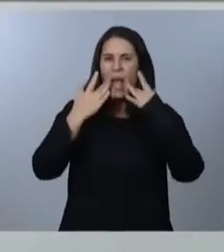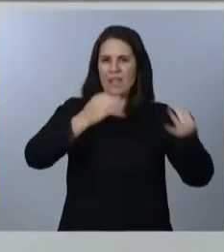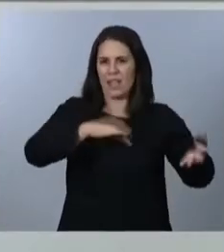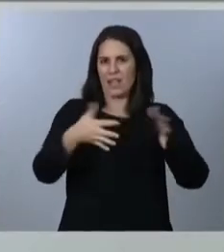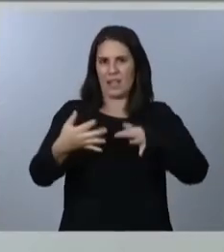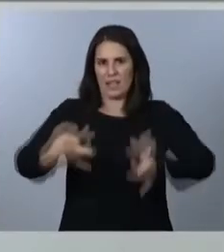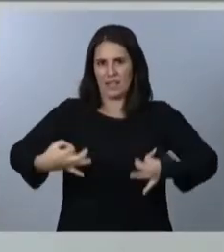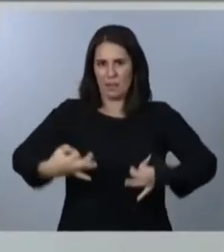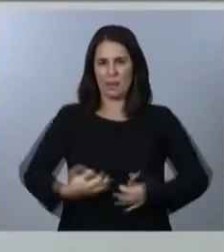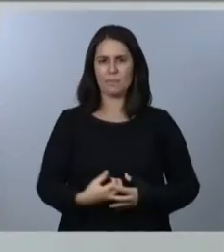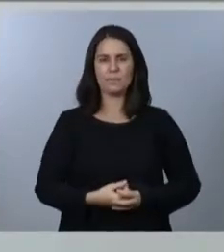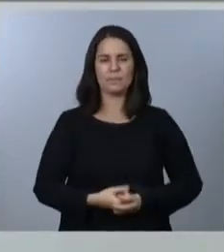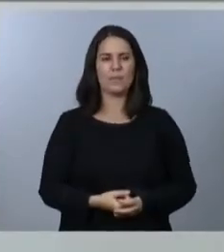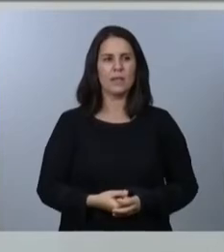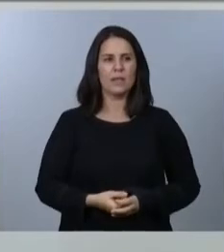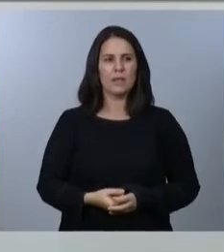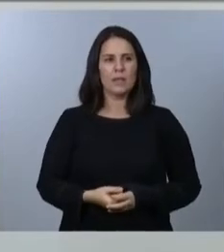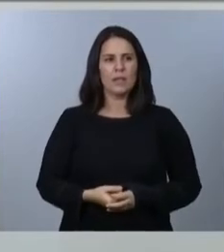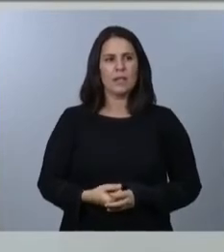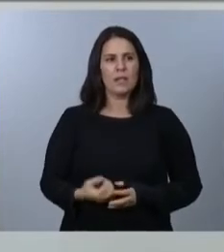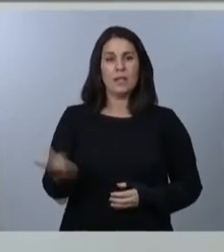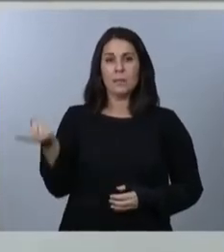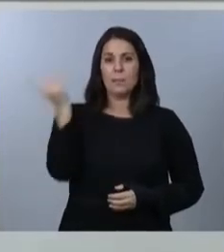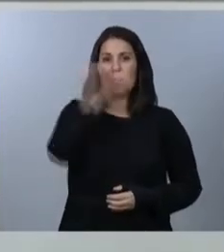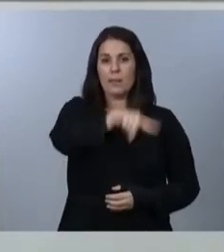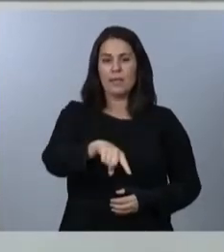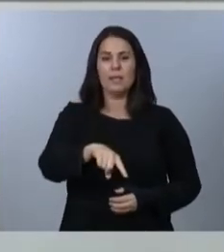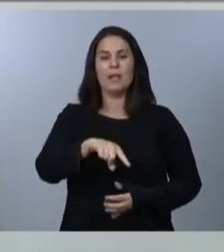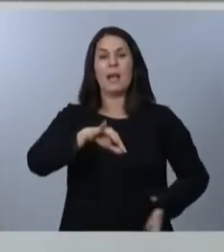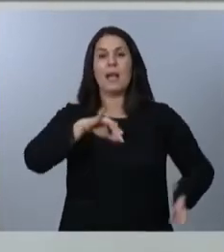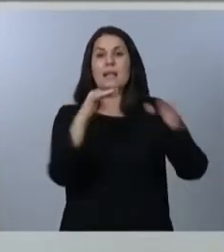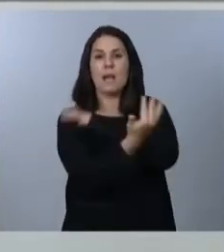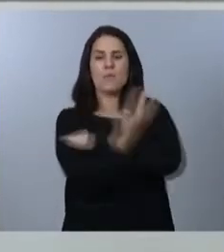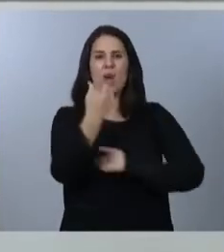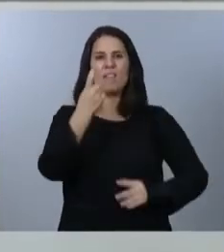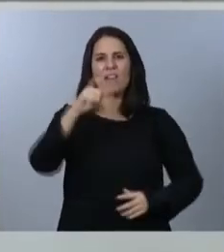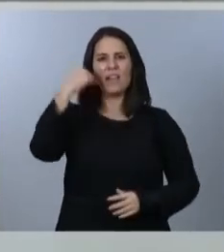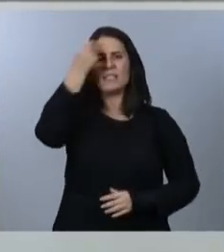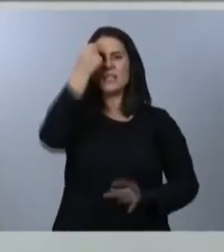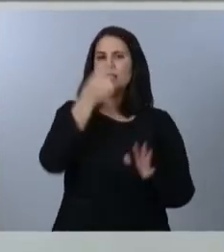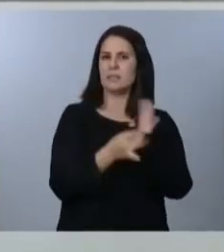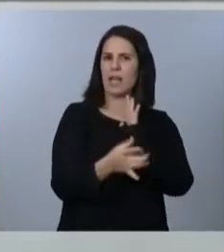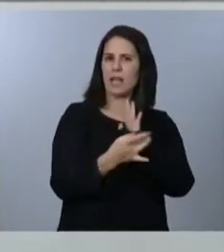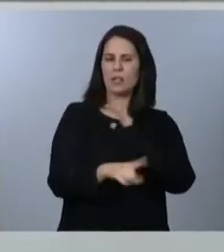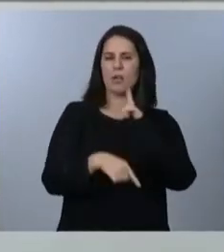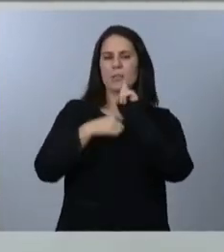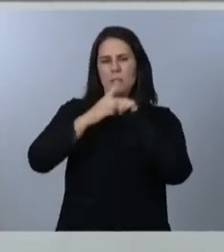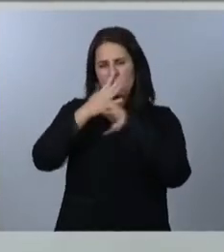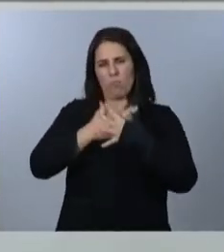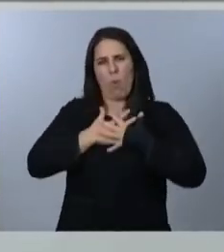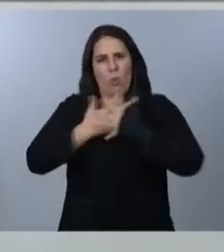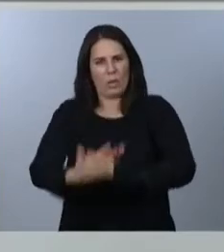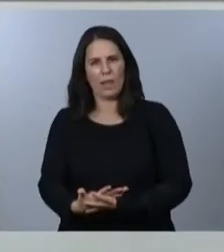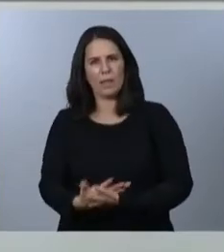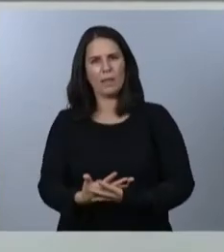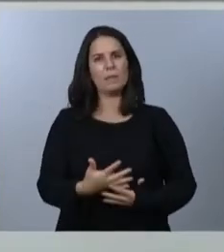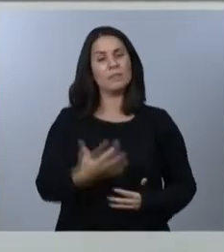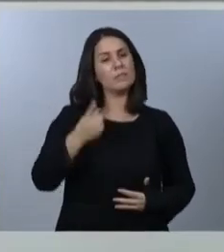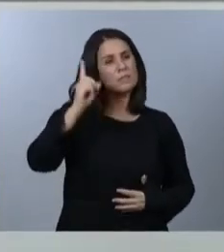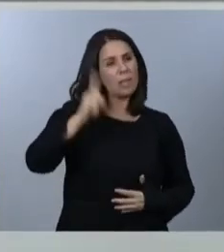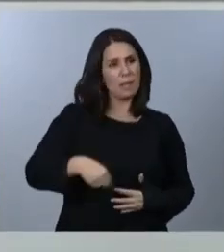Como saben, todo gran cambio requiere talento y una gran fuerza de voluntad, pero también exige de recursos.